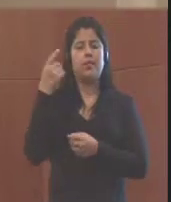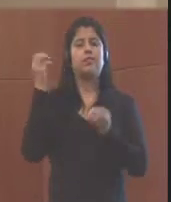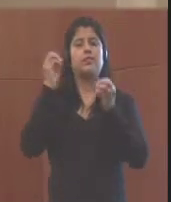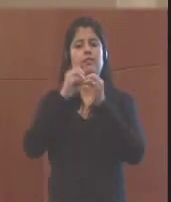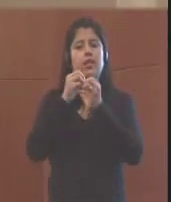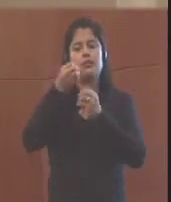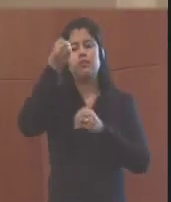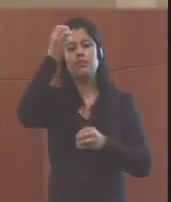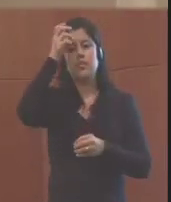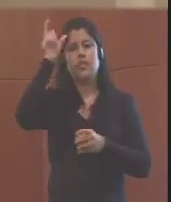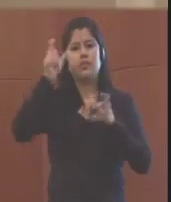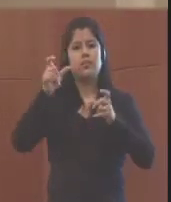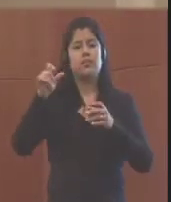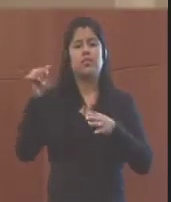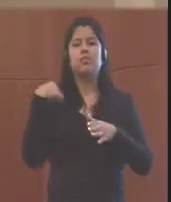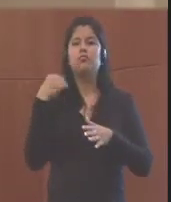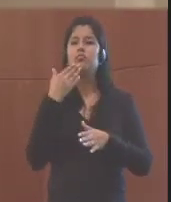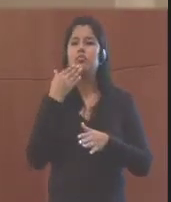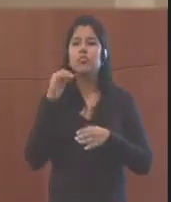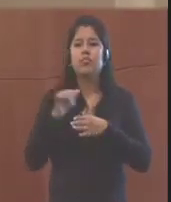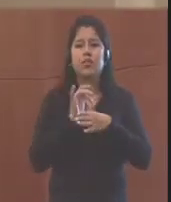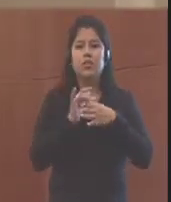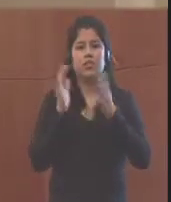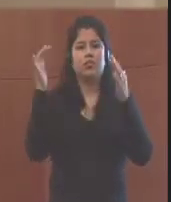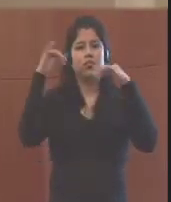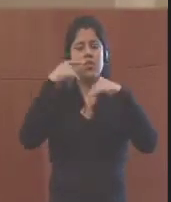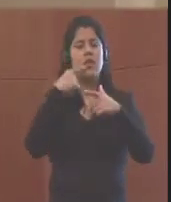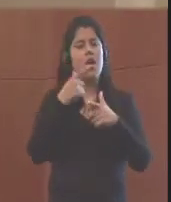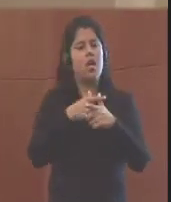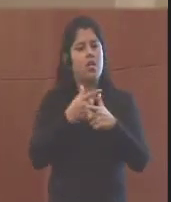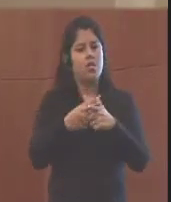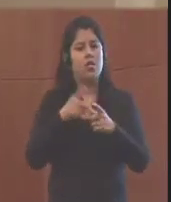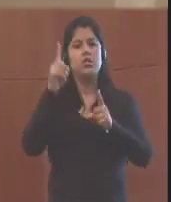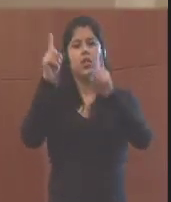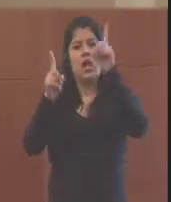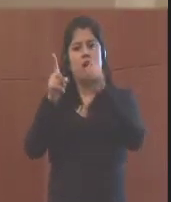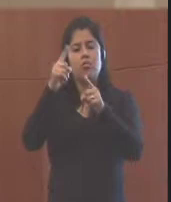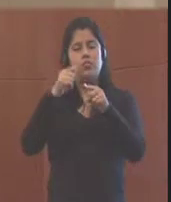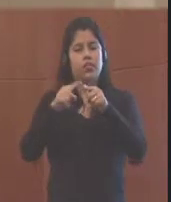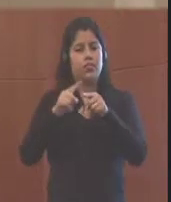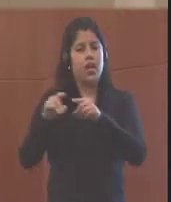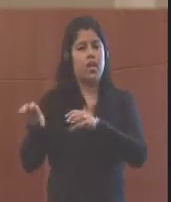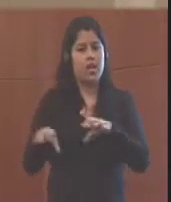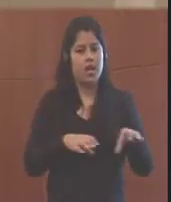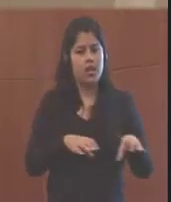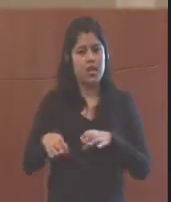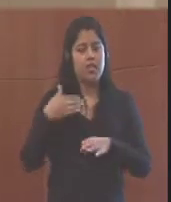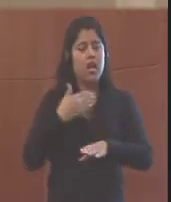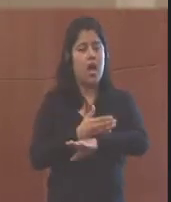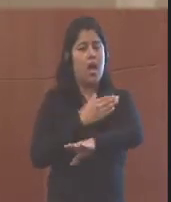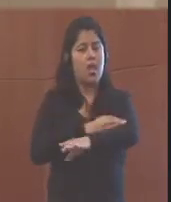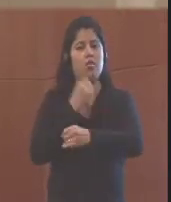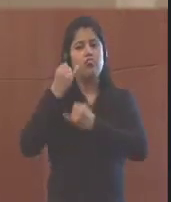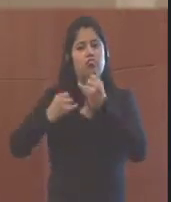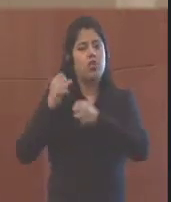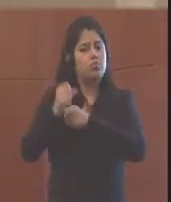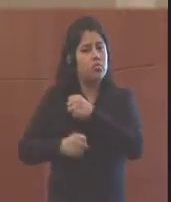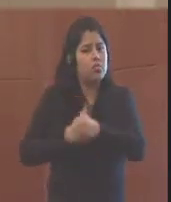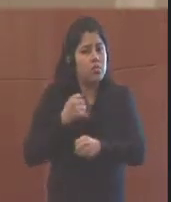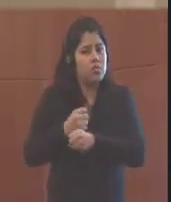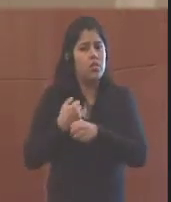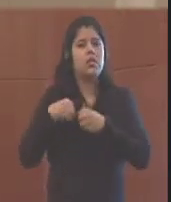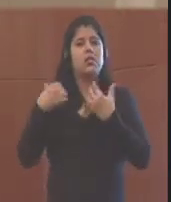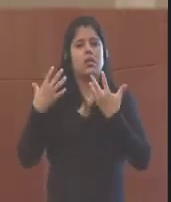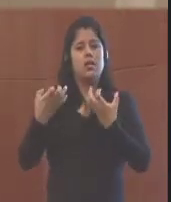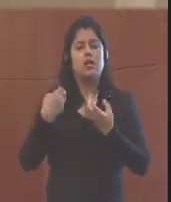especialistas también de manejo de riesgos, género y educación. Entonces, estas son algunas de las actividades que hemos hecho en los últimos años. Y